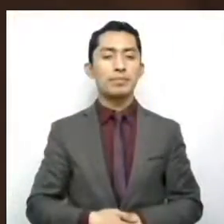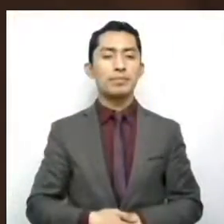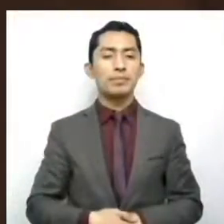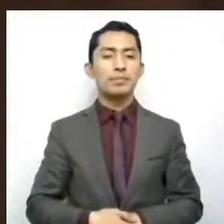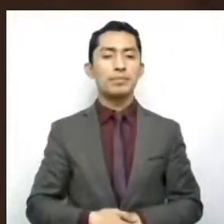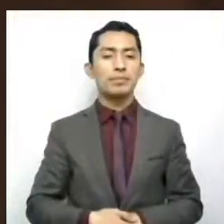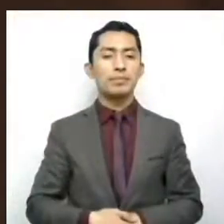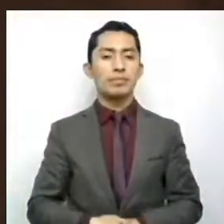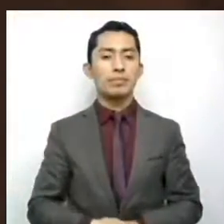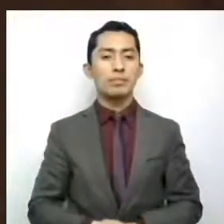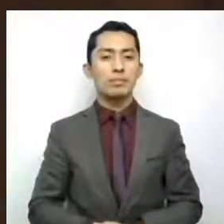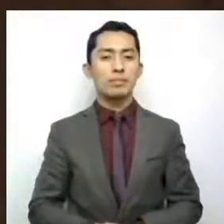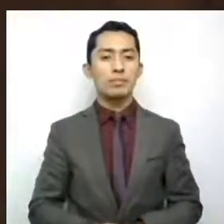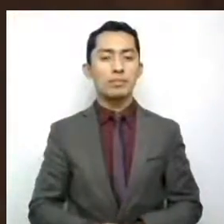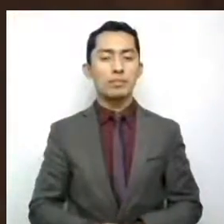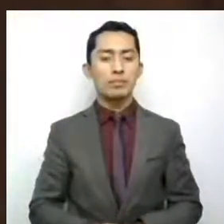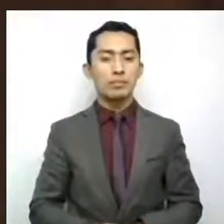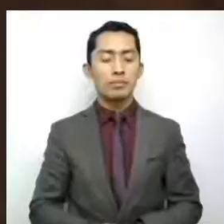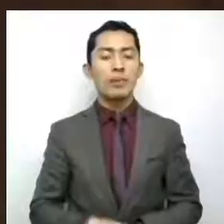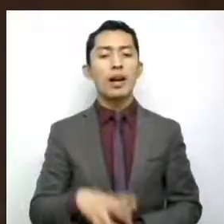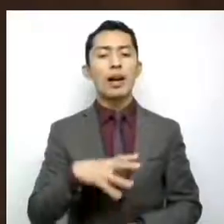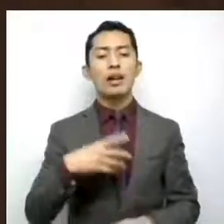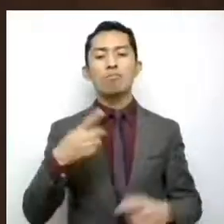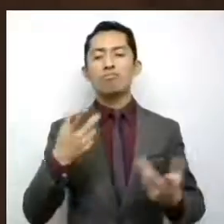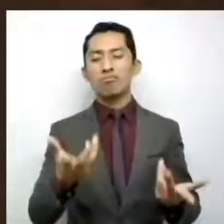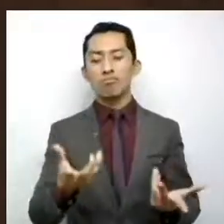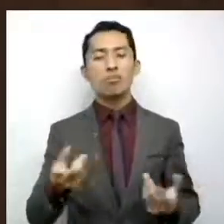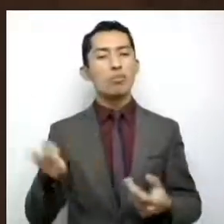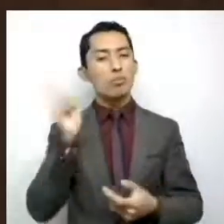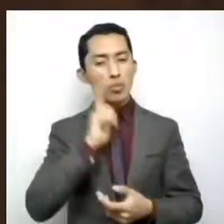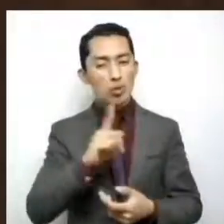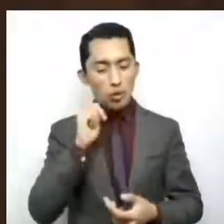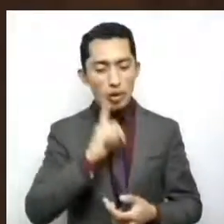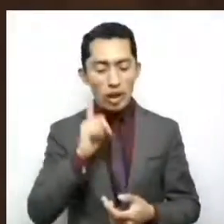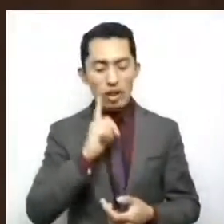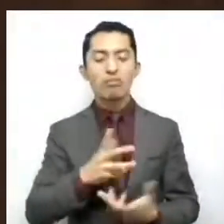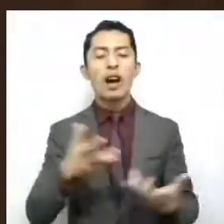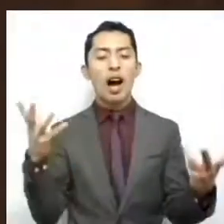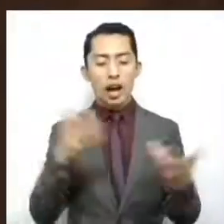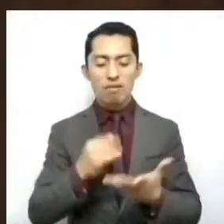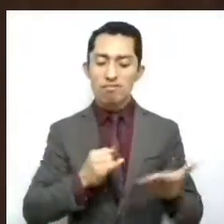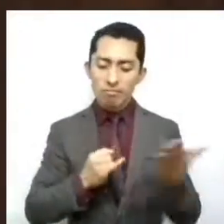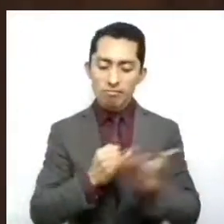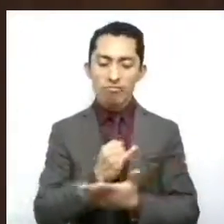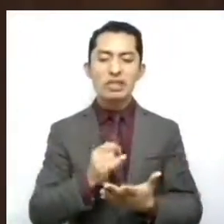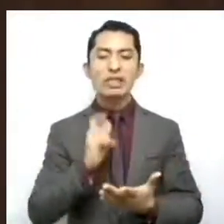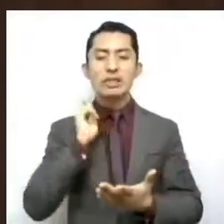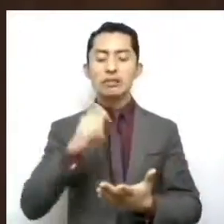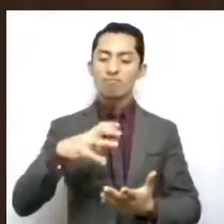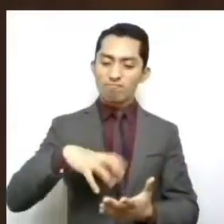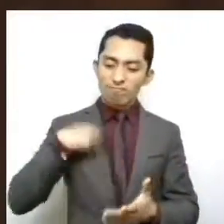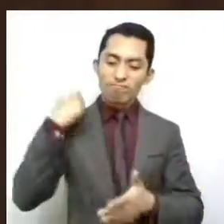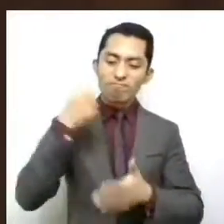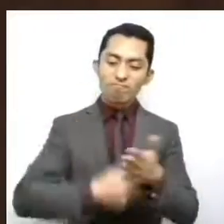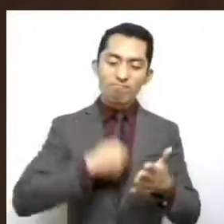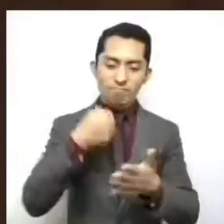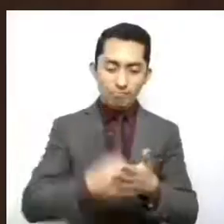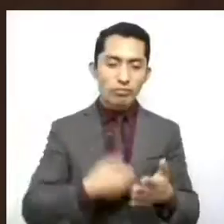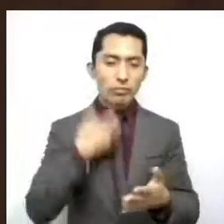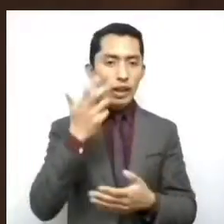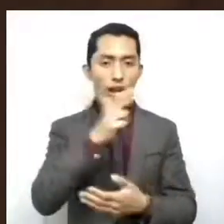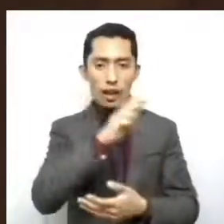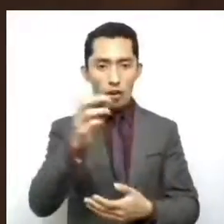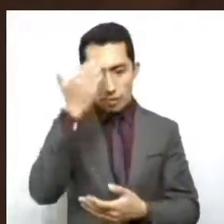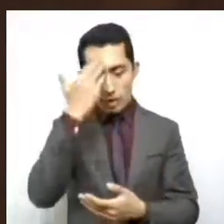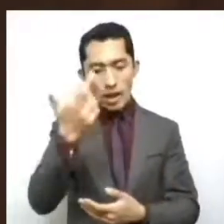En diversas trincheras, las mujeres hemos emprendido una lucha legítima que busca el reconocimiento y el